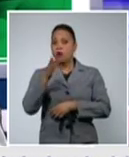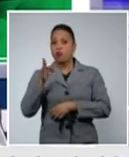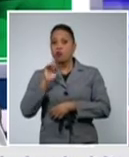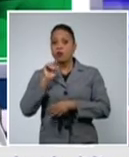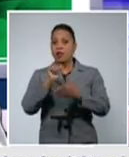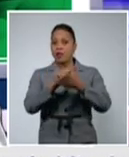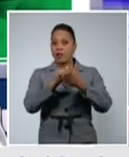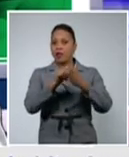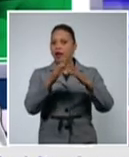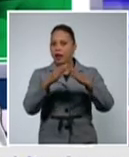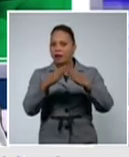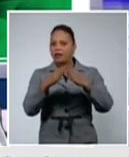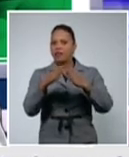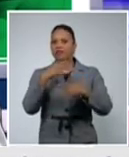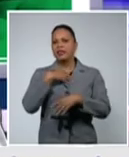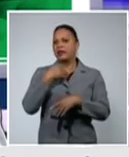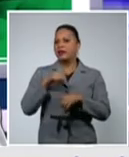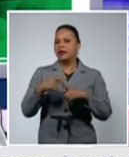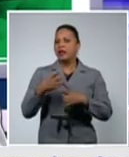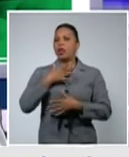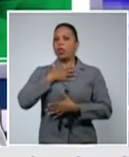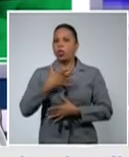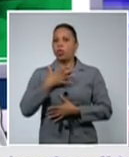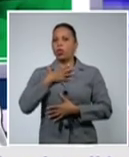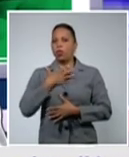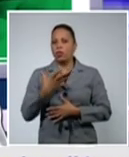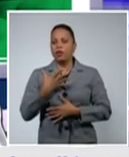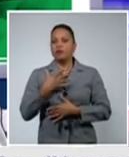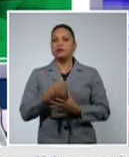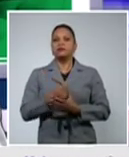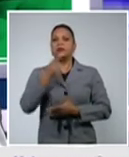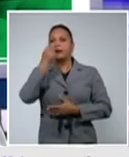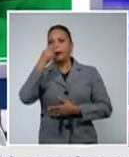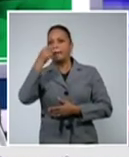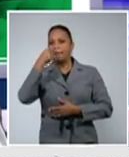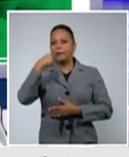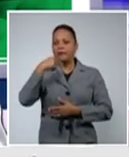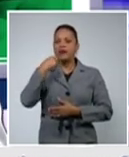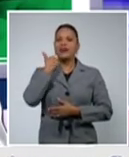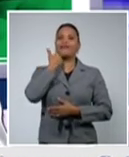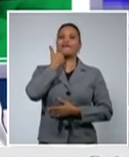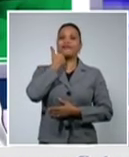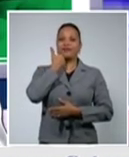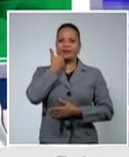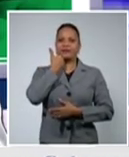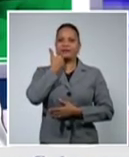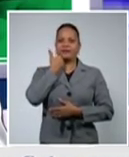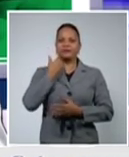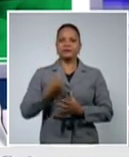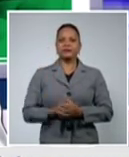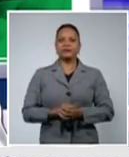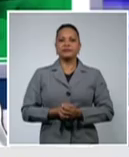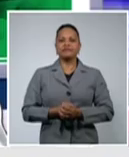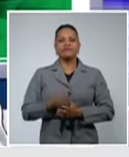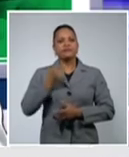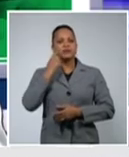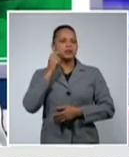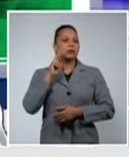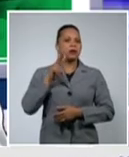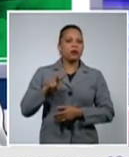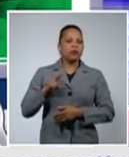familia, con tos seca, secreción nasal y fiebre. Se evaluó, se